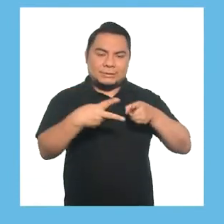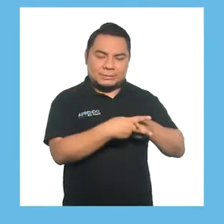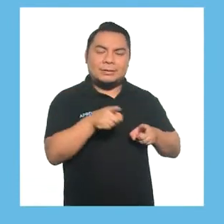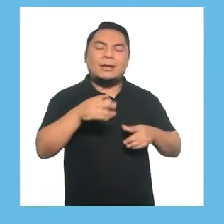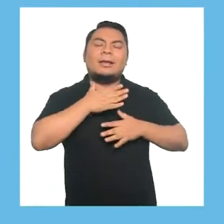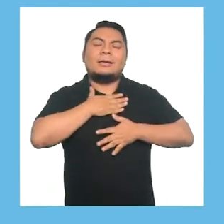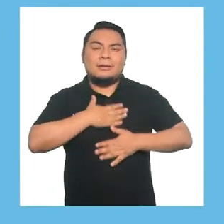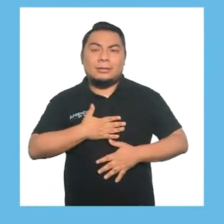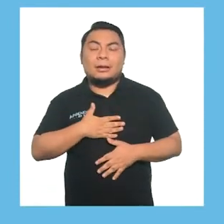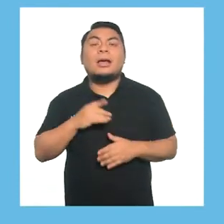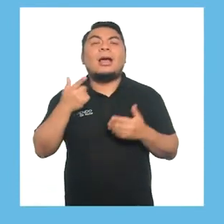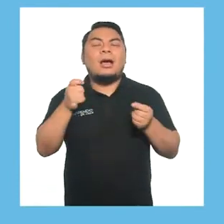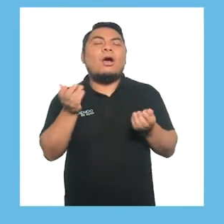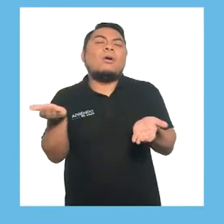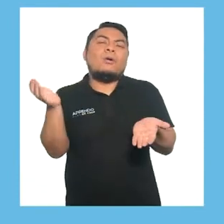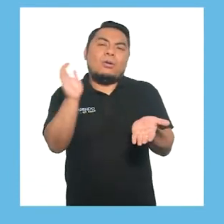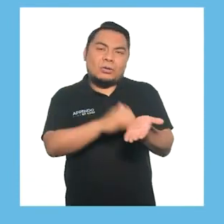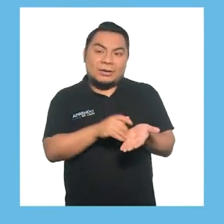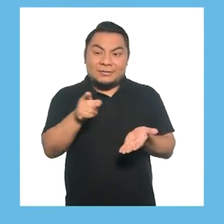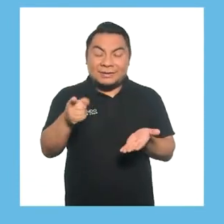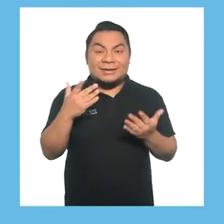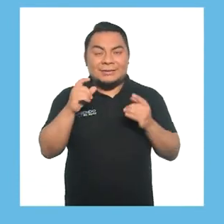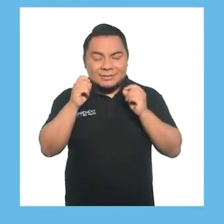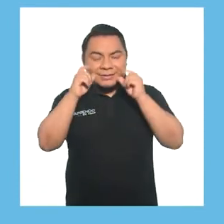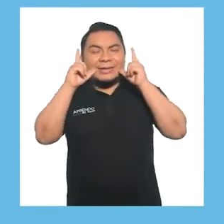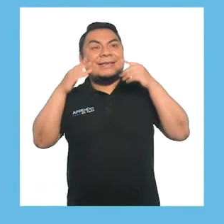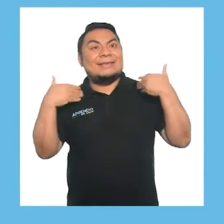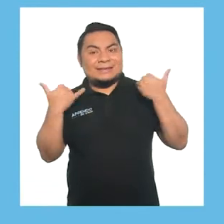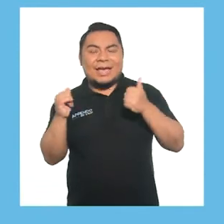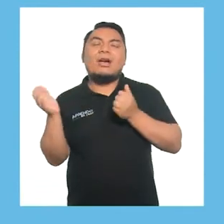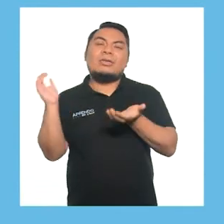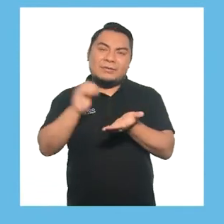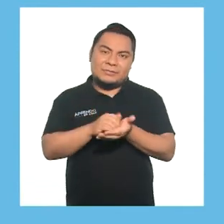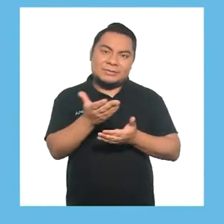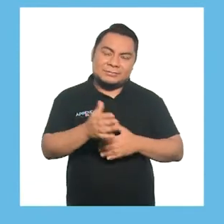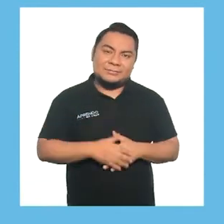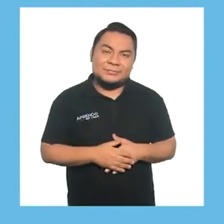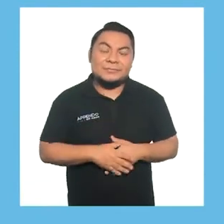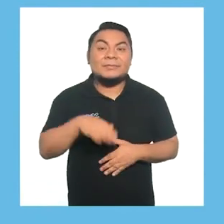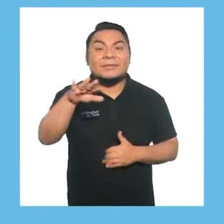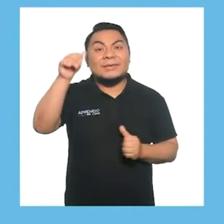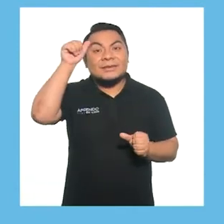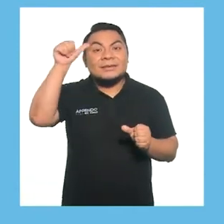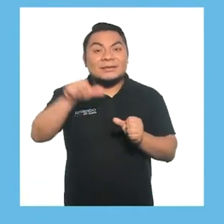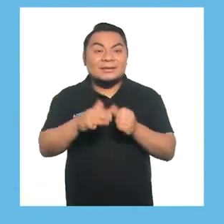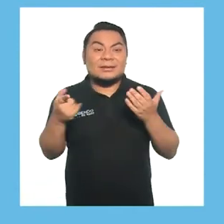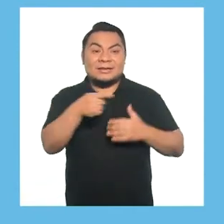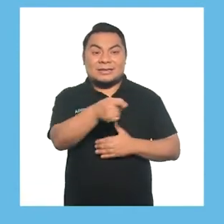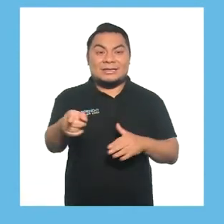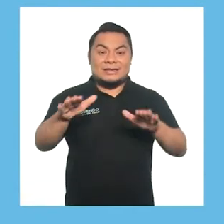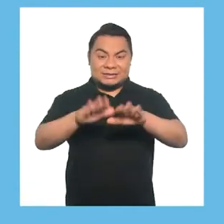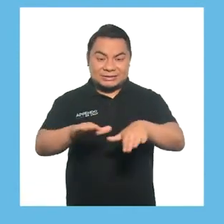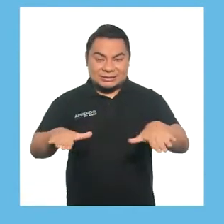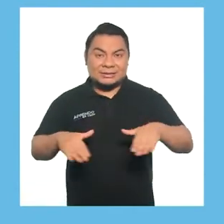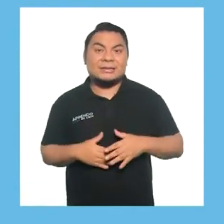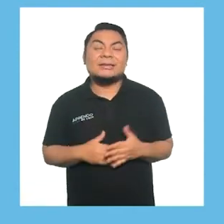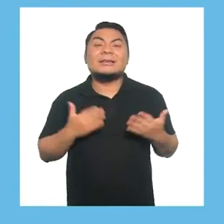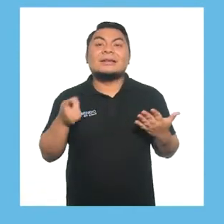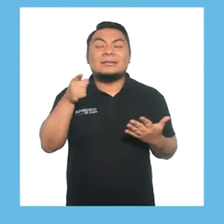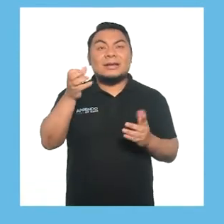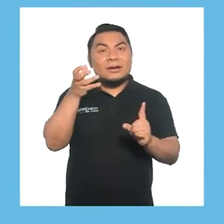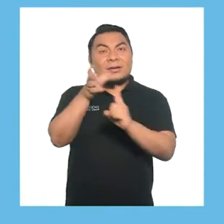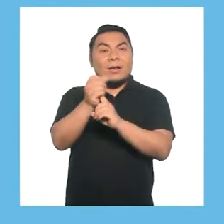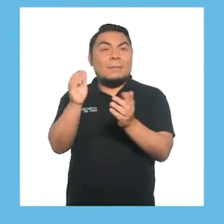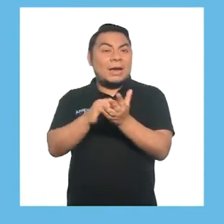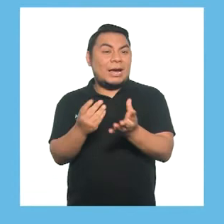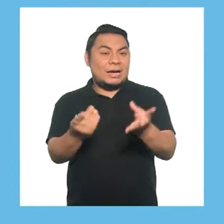relaje y vuelvan a intentar cuando vean que tiene mayor disposición. Recuerden que las niñas y los niños